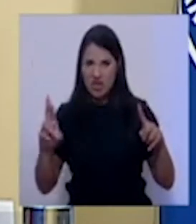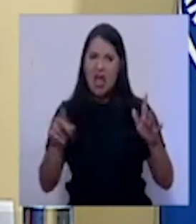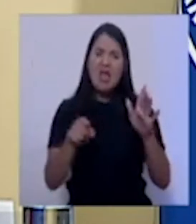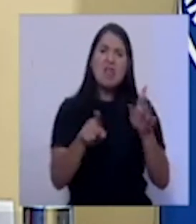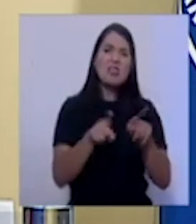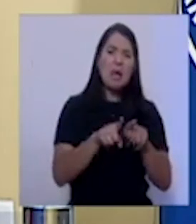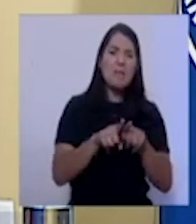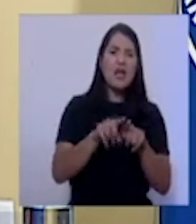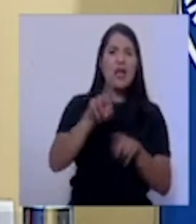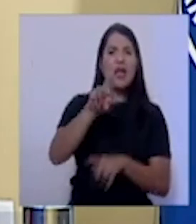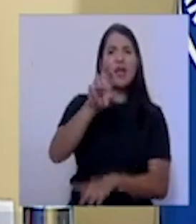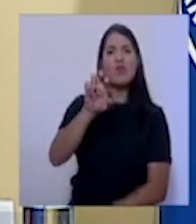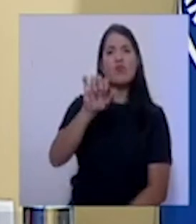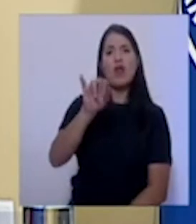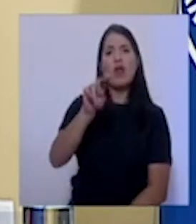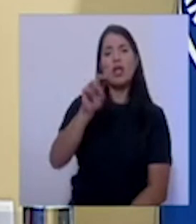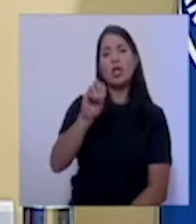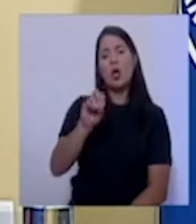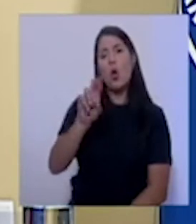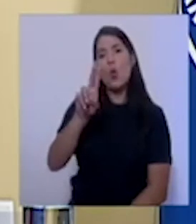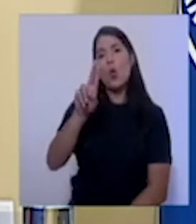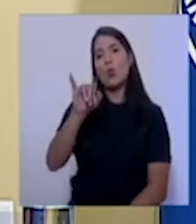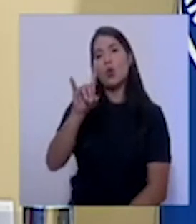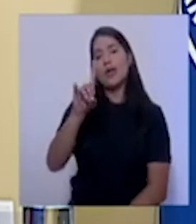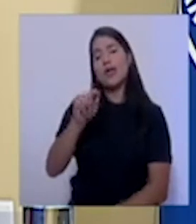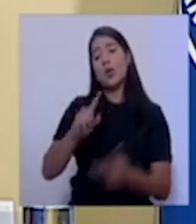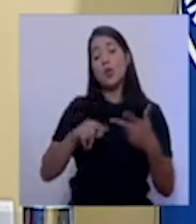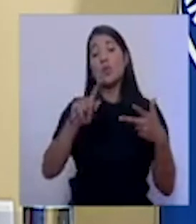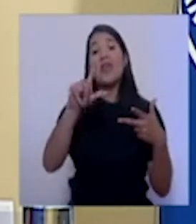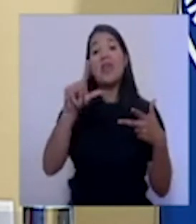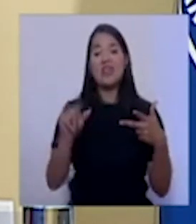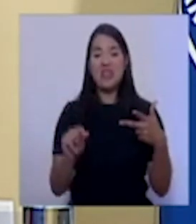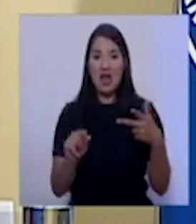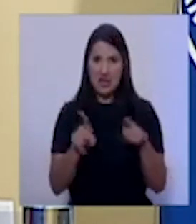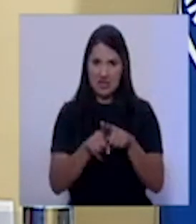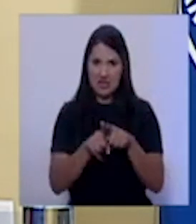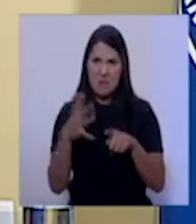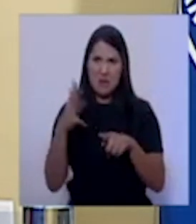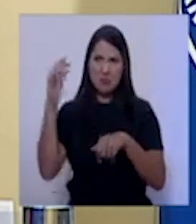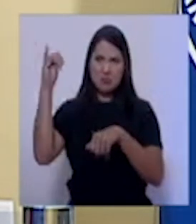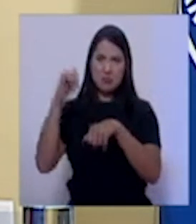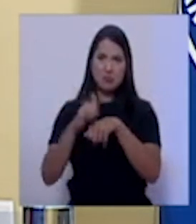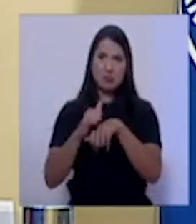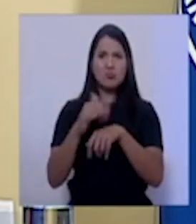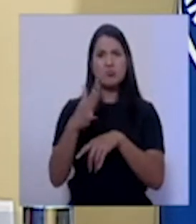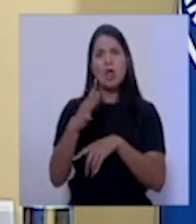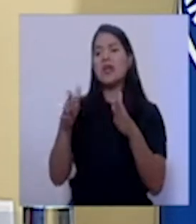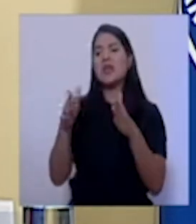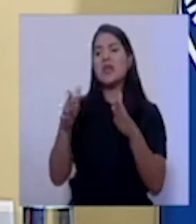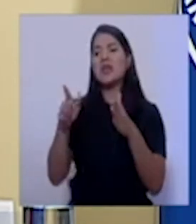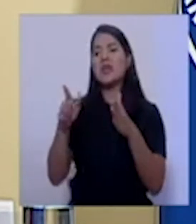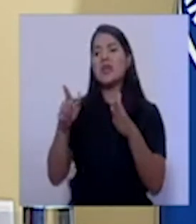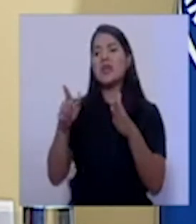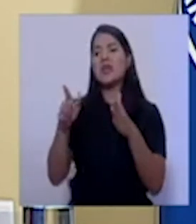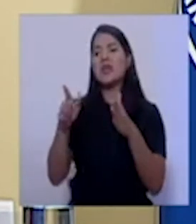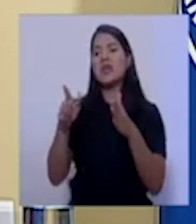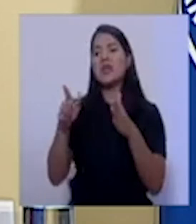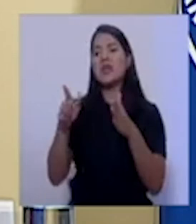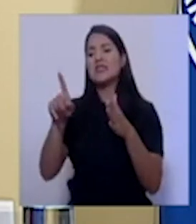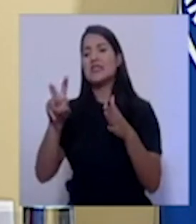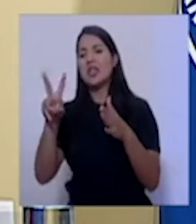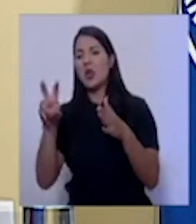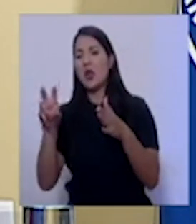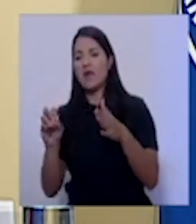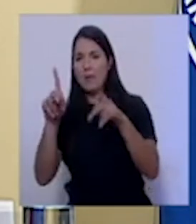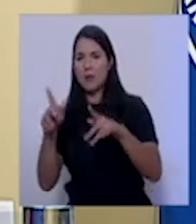han sido vuelos que ingresan a Costa Rica con un promedio de pasajeros entre 90 y 120. O vuelos que han venido con un 45 o